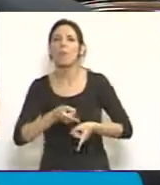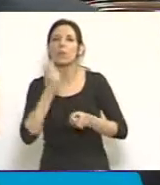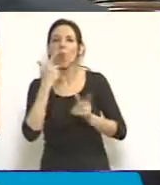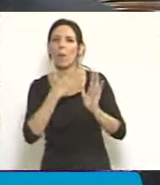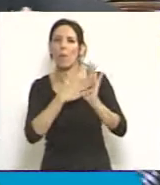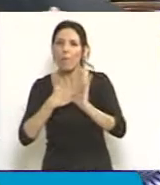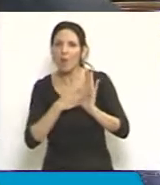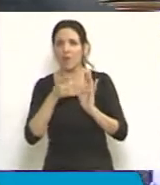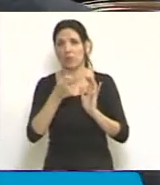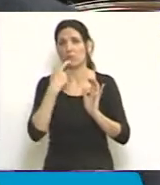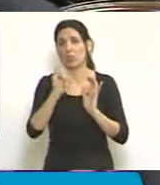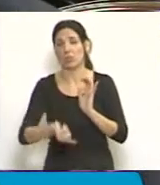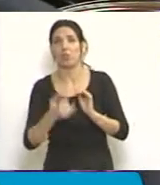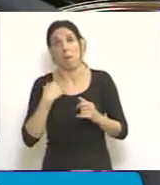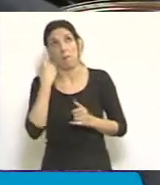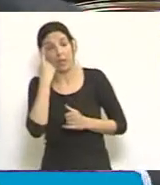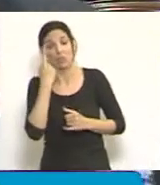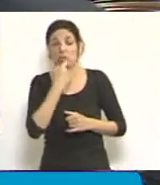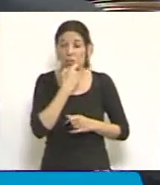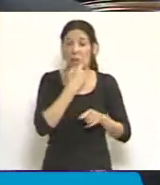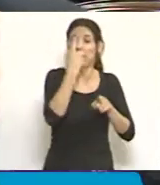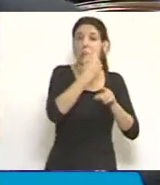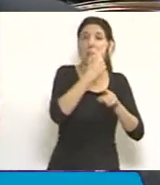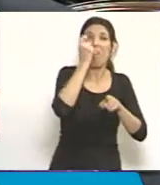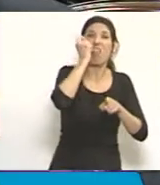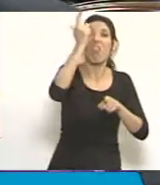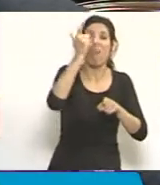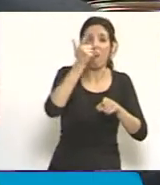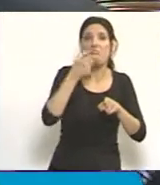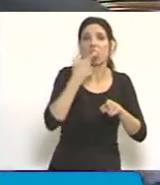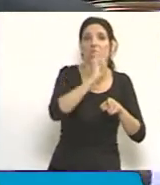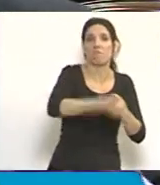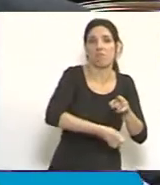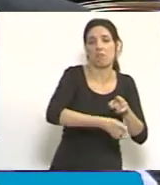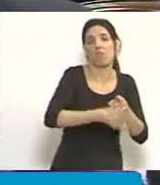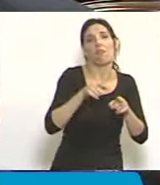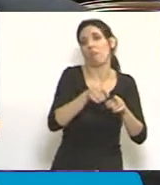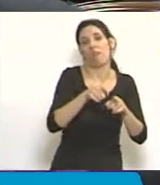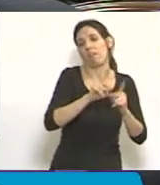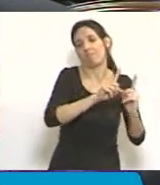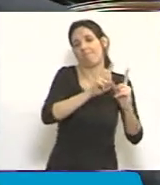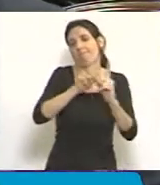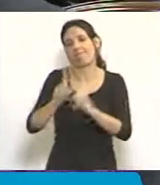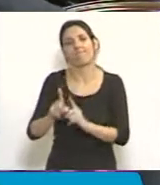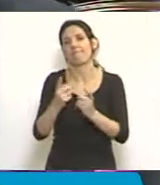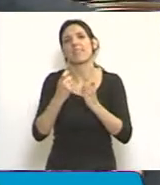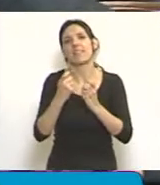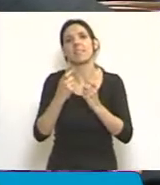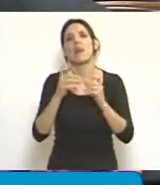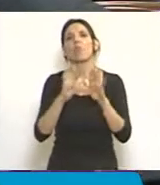que si acompañábamos la idea del principio de disposición, eso se materialice en una reforma del Código